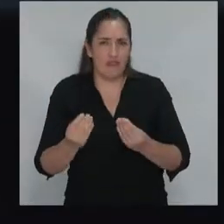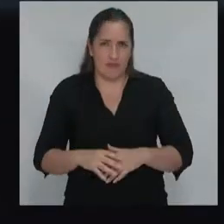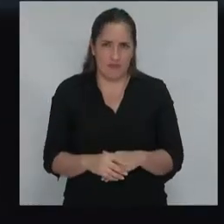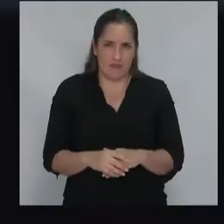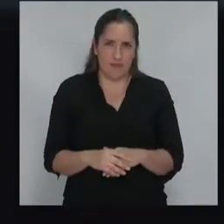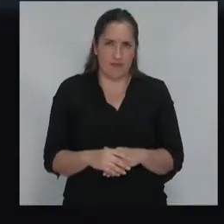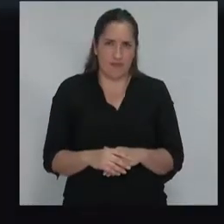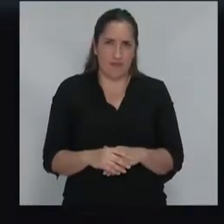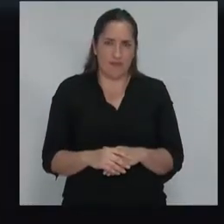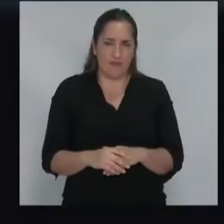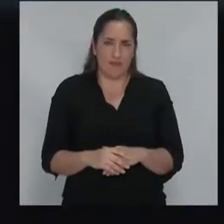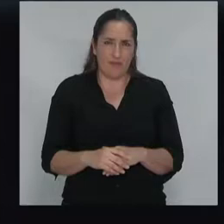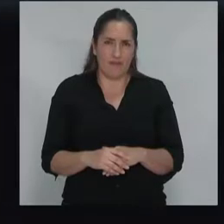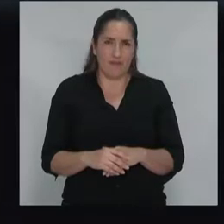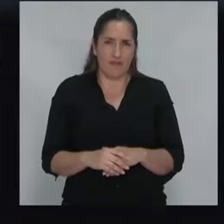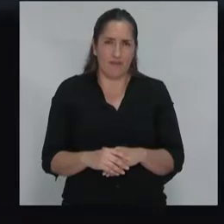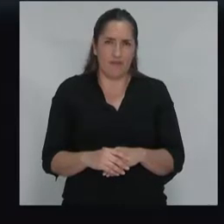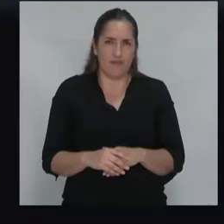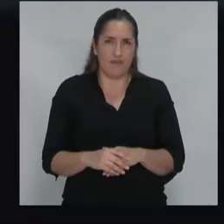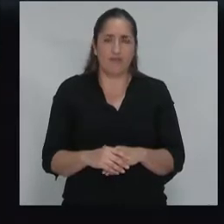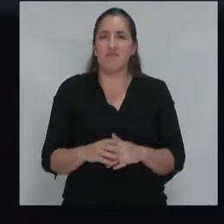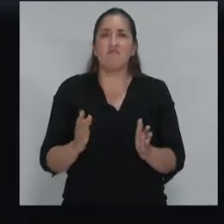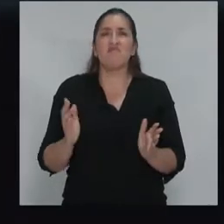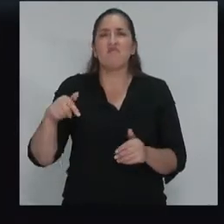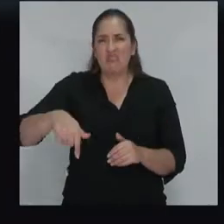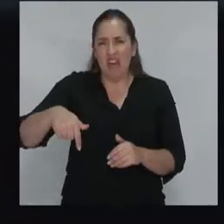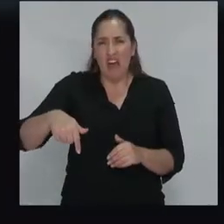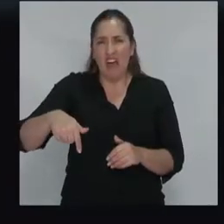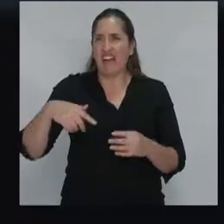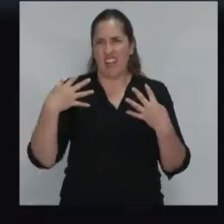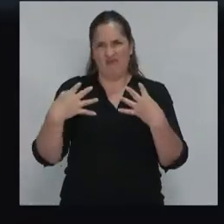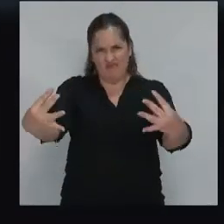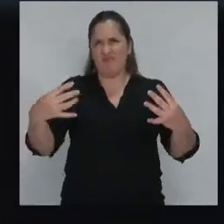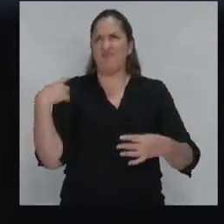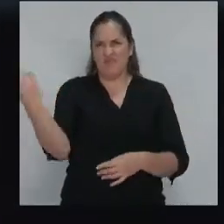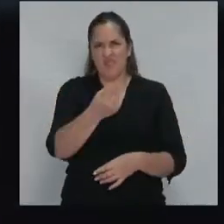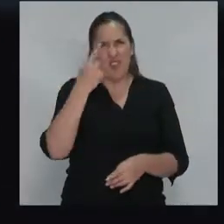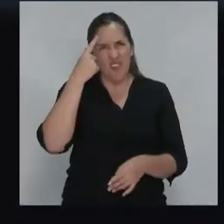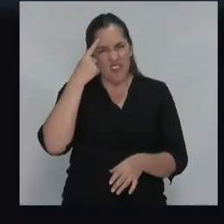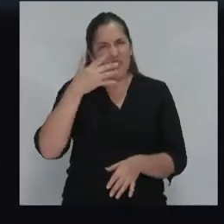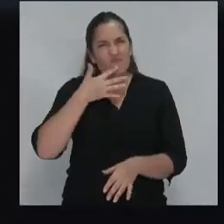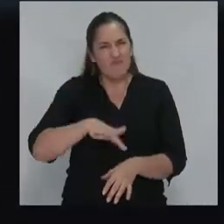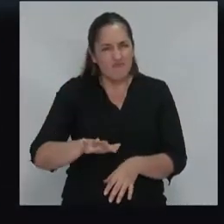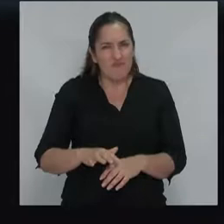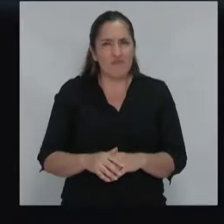de manera que es muy común aquí en esa sala abajo